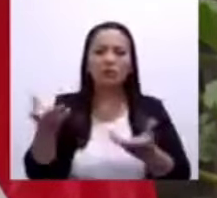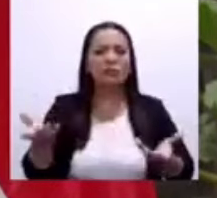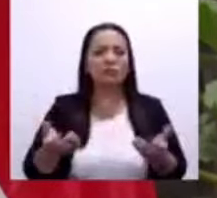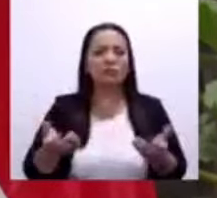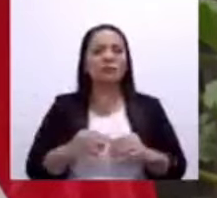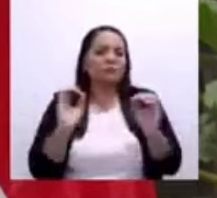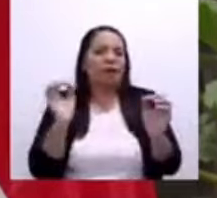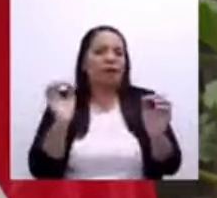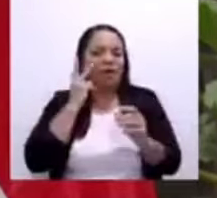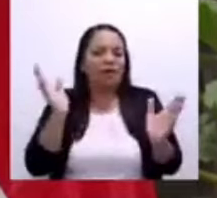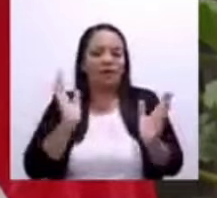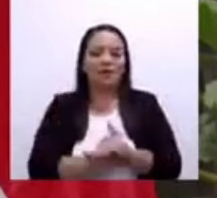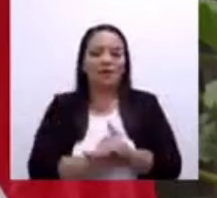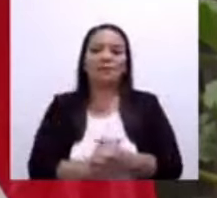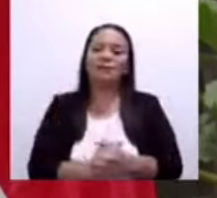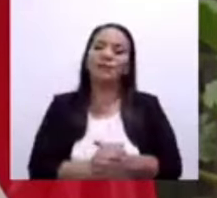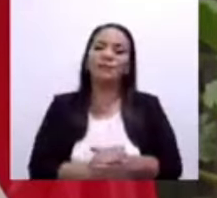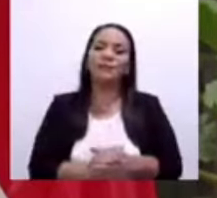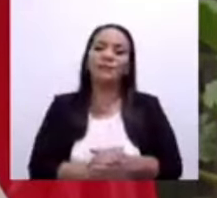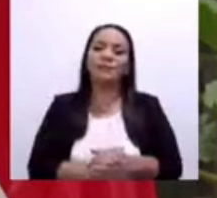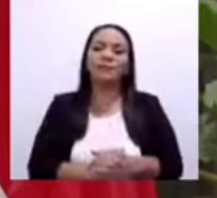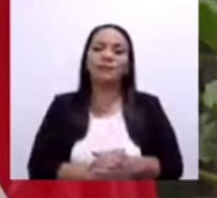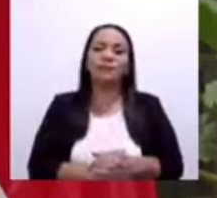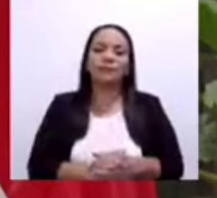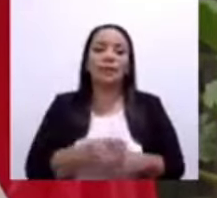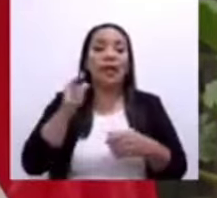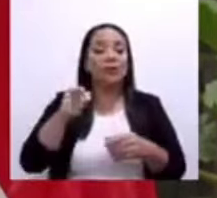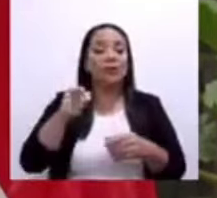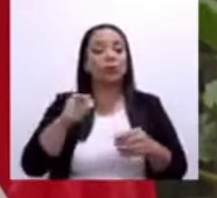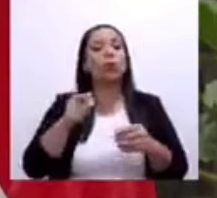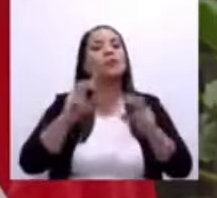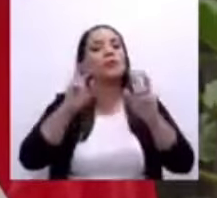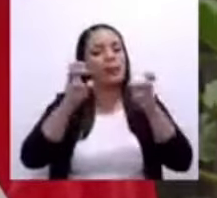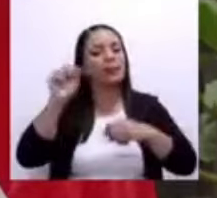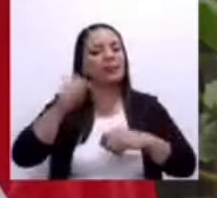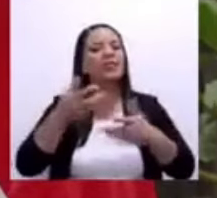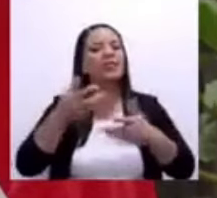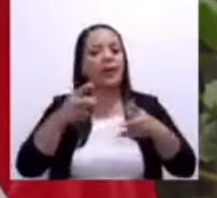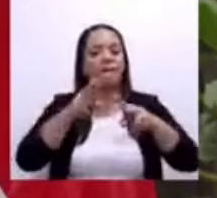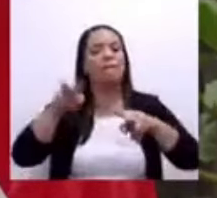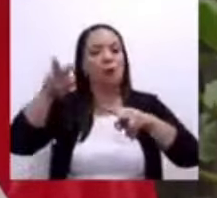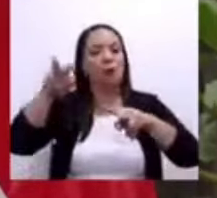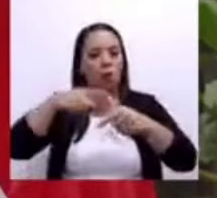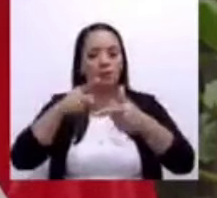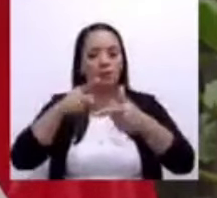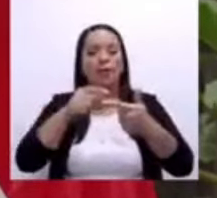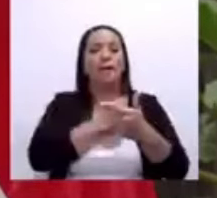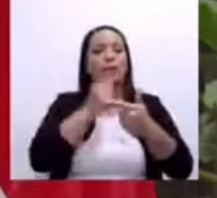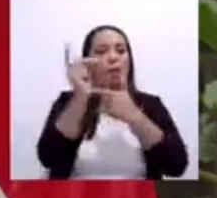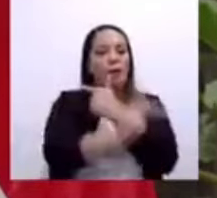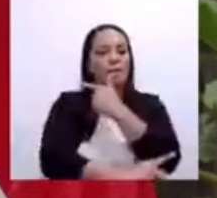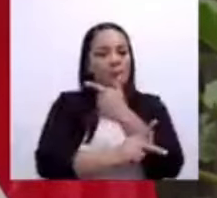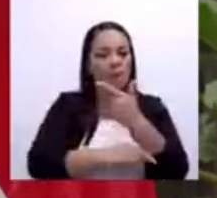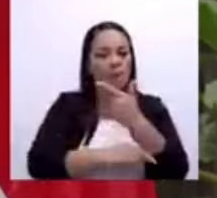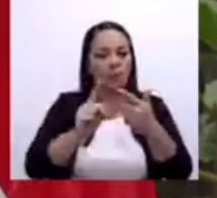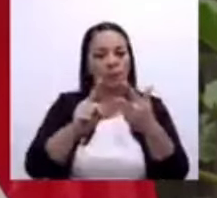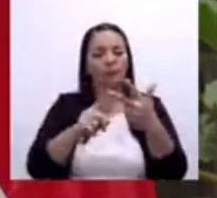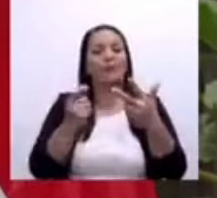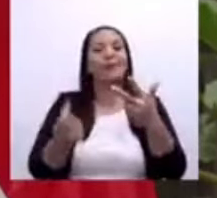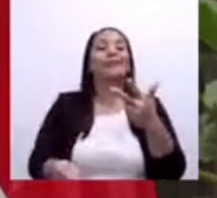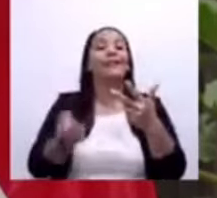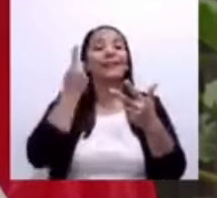Absolutamente nada. Es un tema de valores, de patriotismo, de entender las